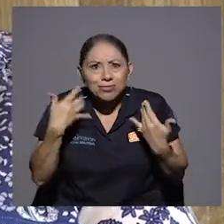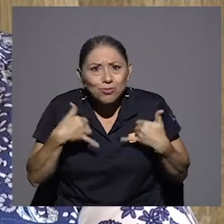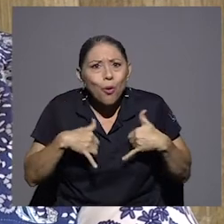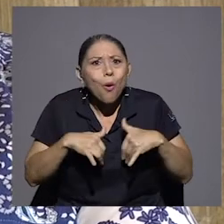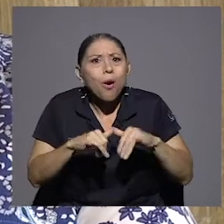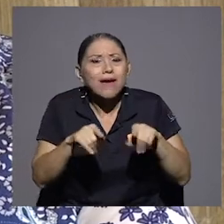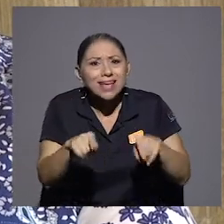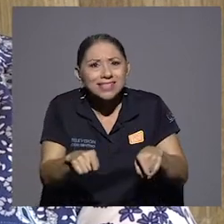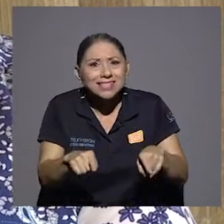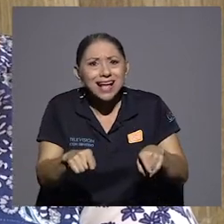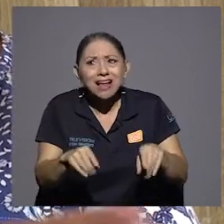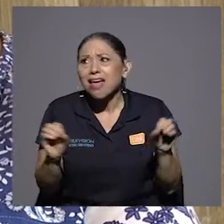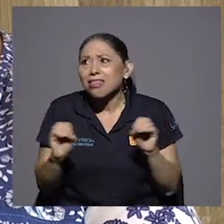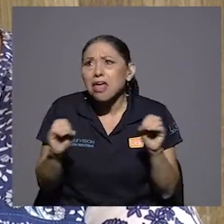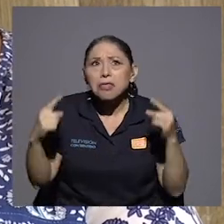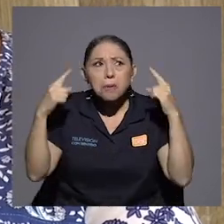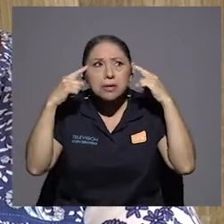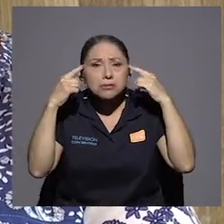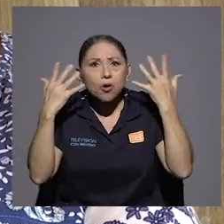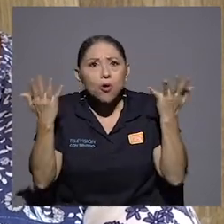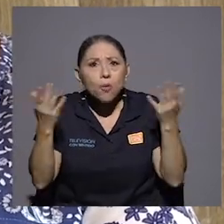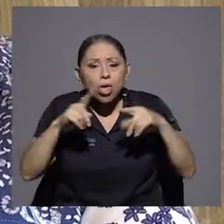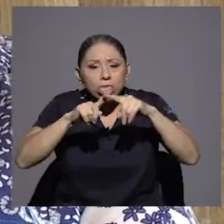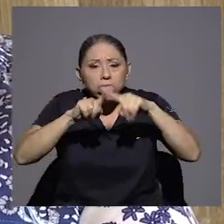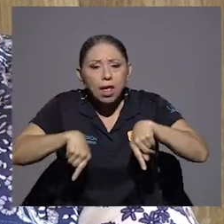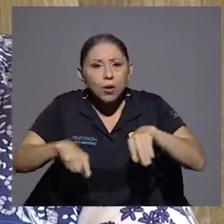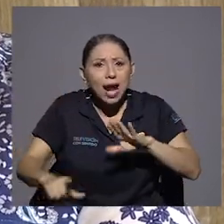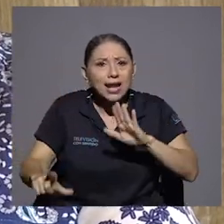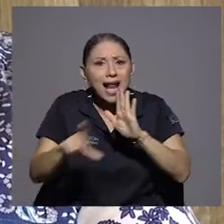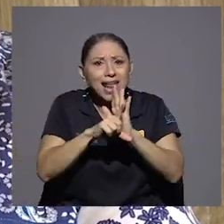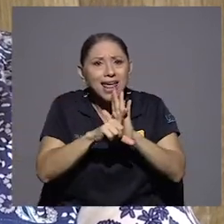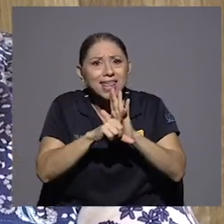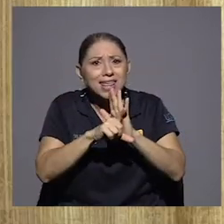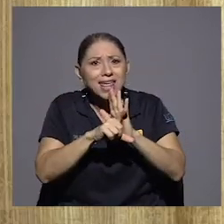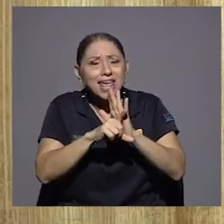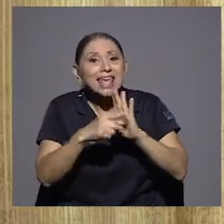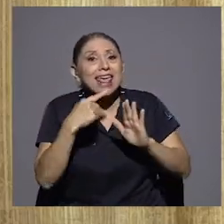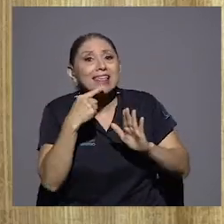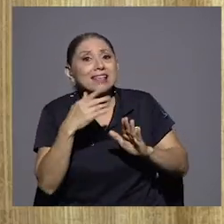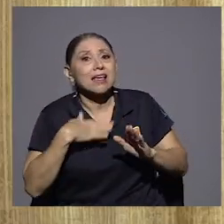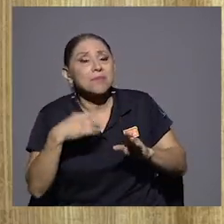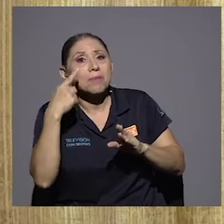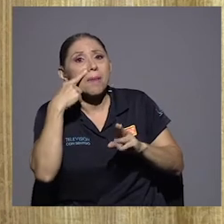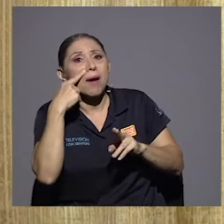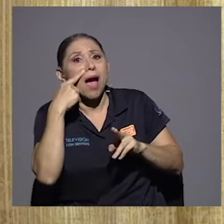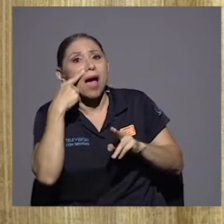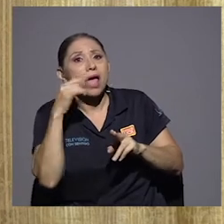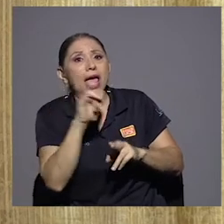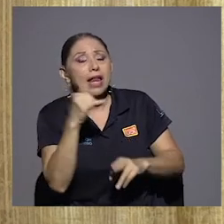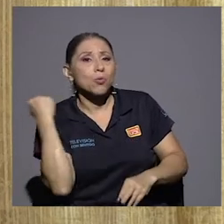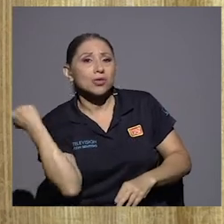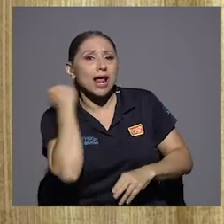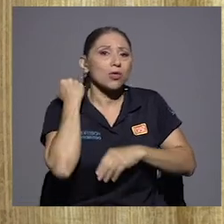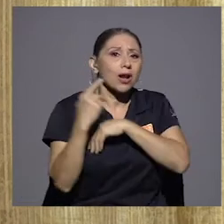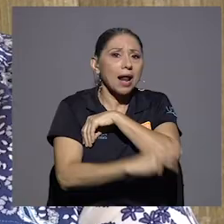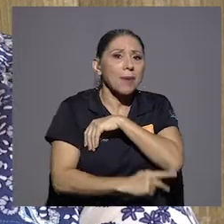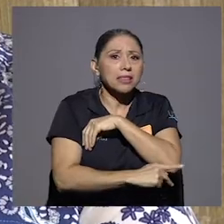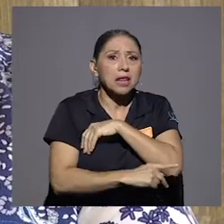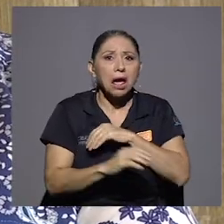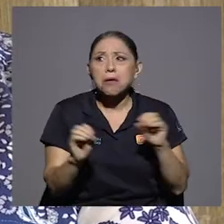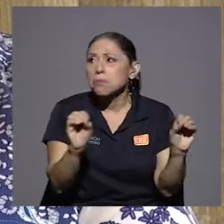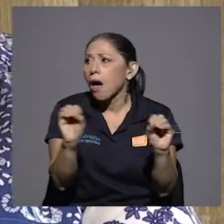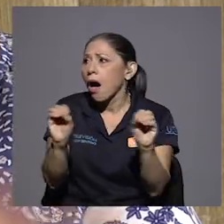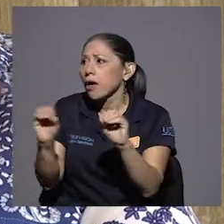derogar el decreto la ley perdón que lo declaraba traidor a la patria así es así es a nadie se le había ocurrido y